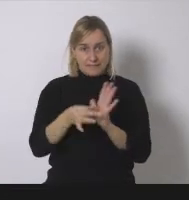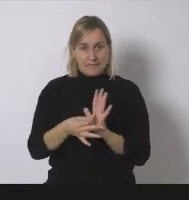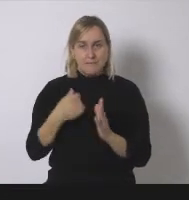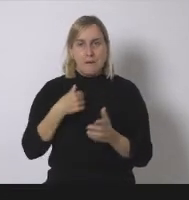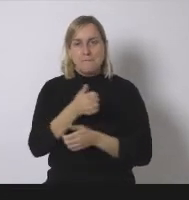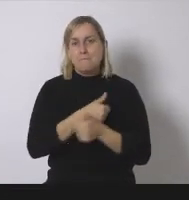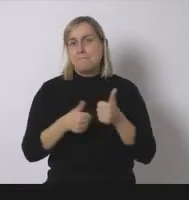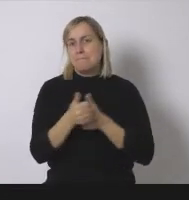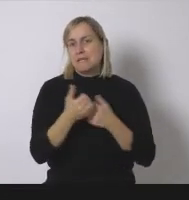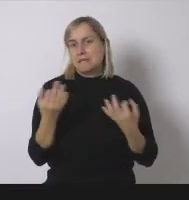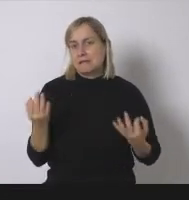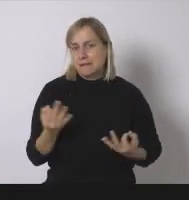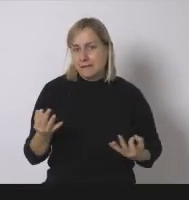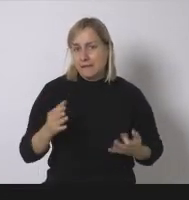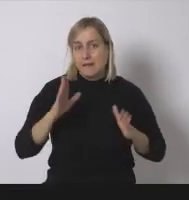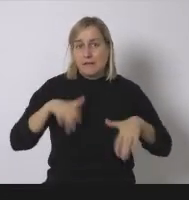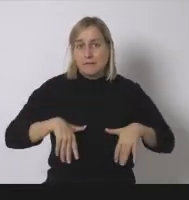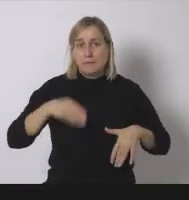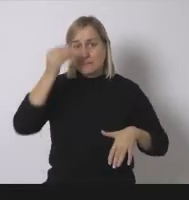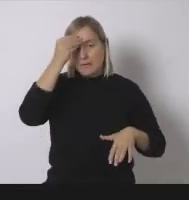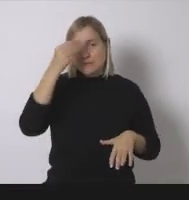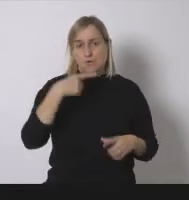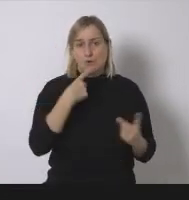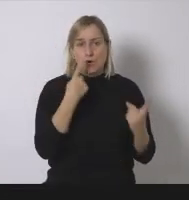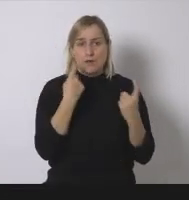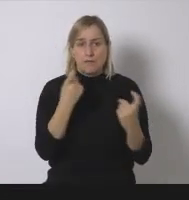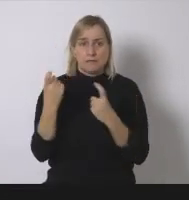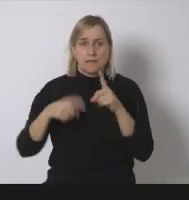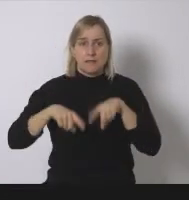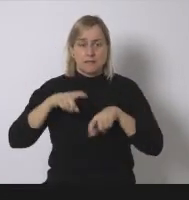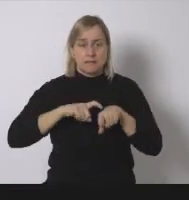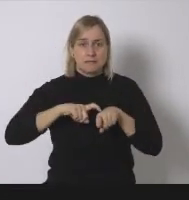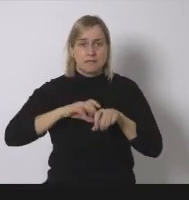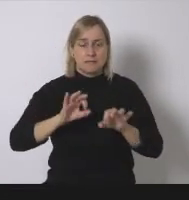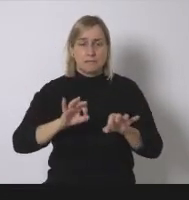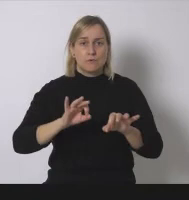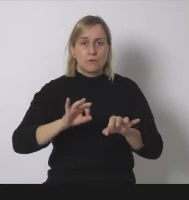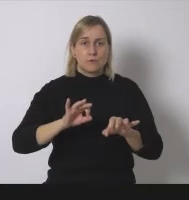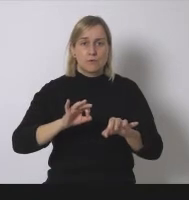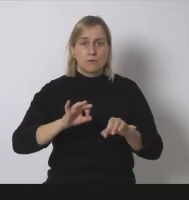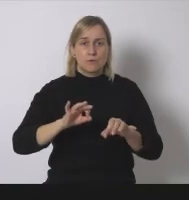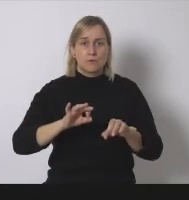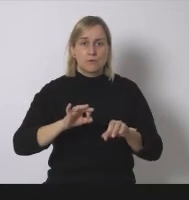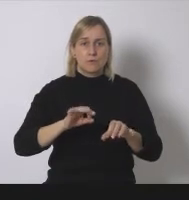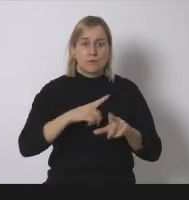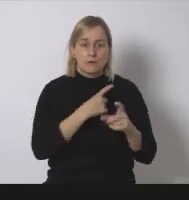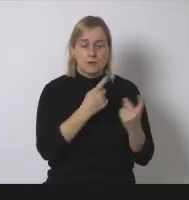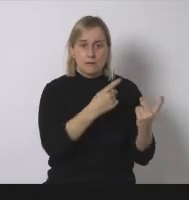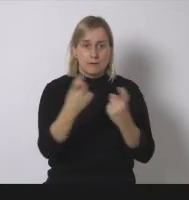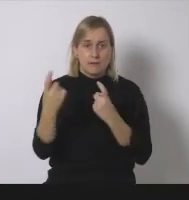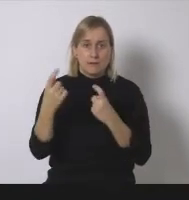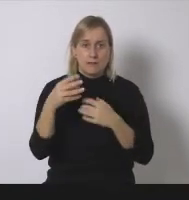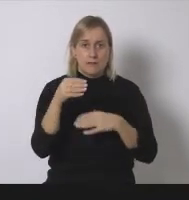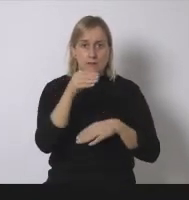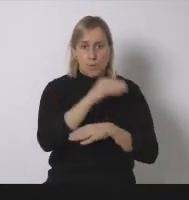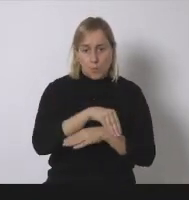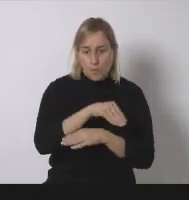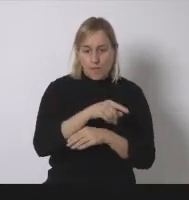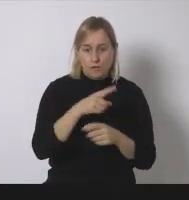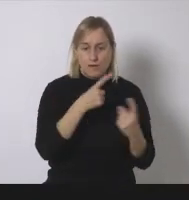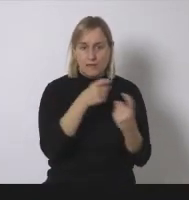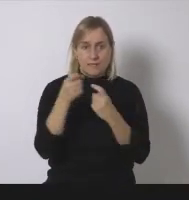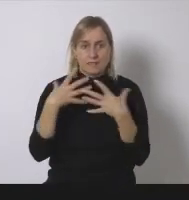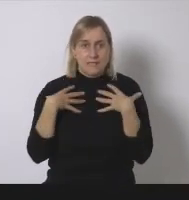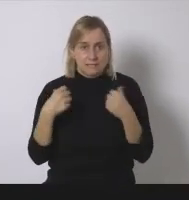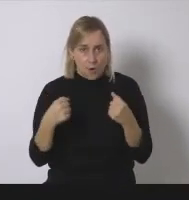y seguramente son necesidades de tipos de curas de necesidades de salud